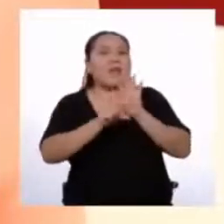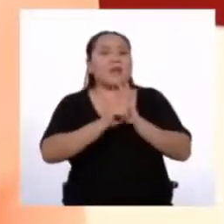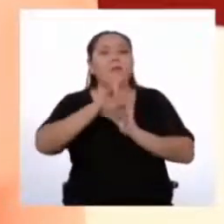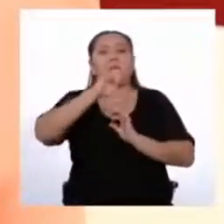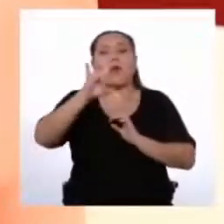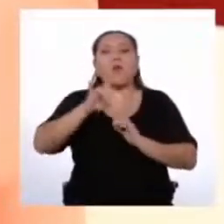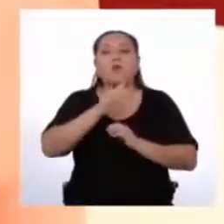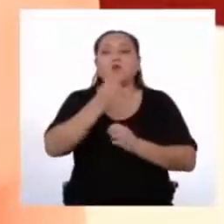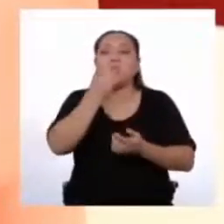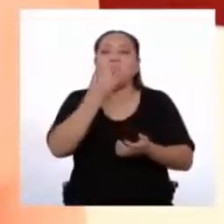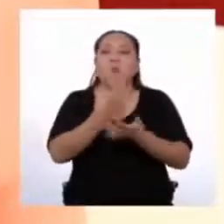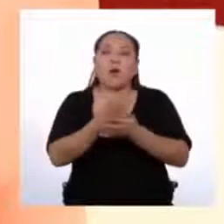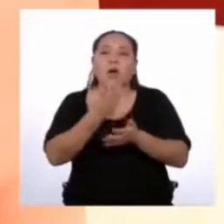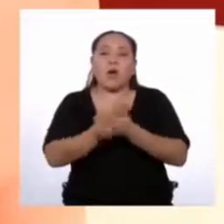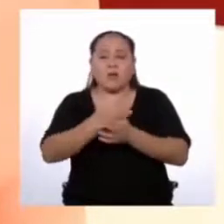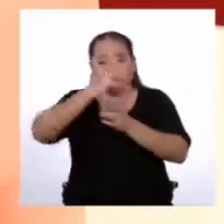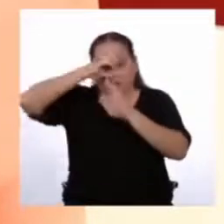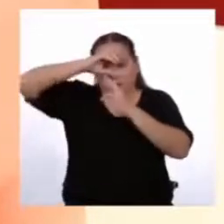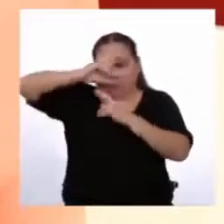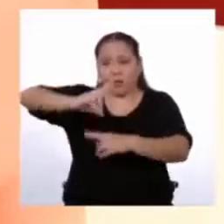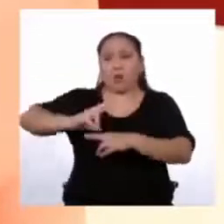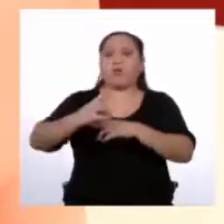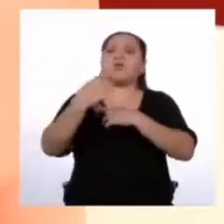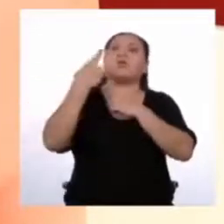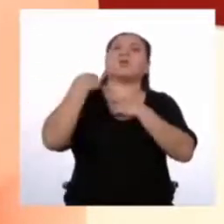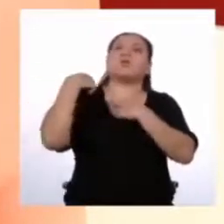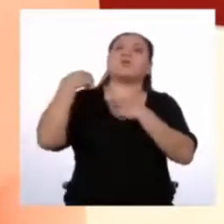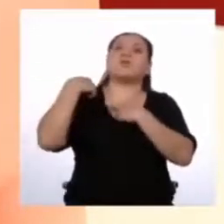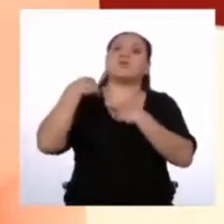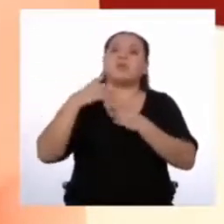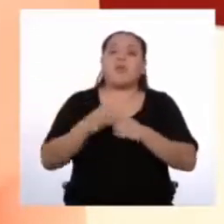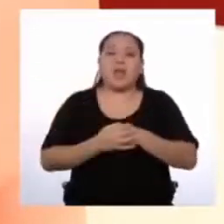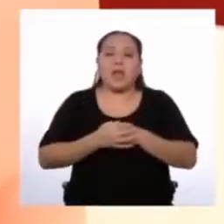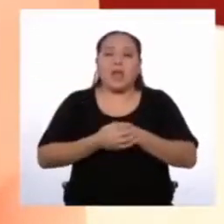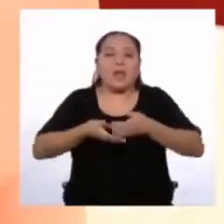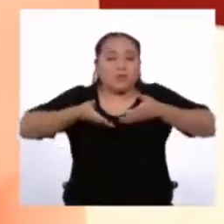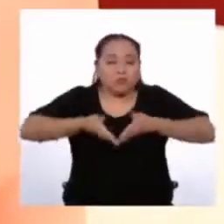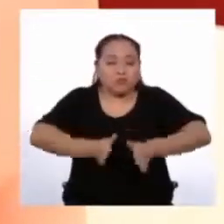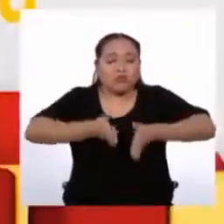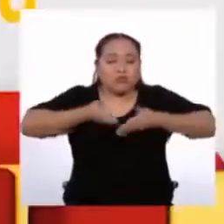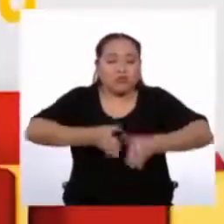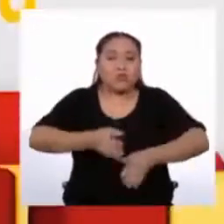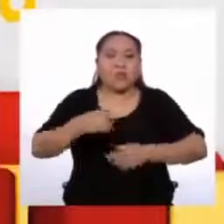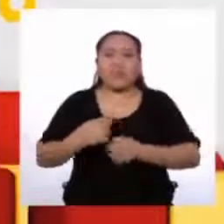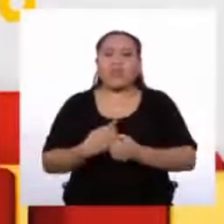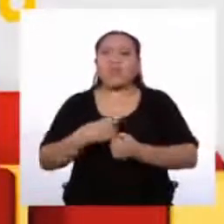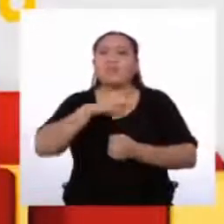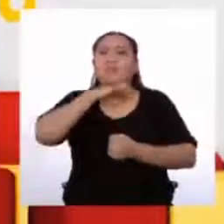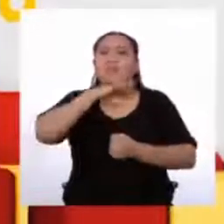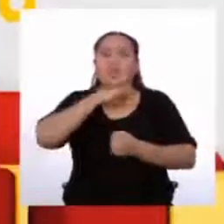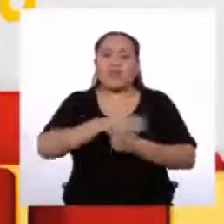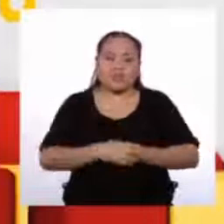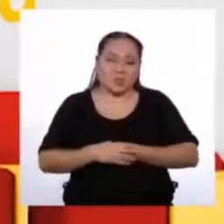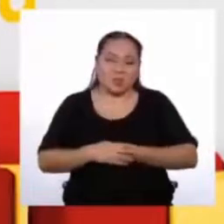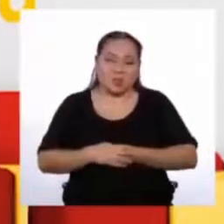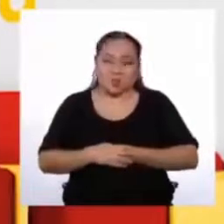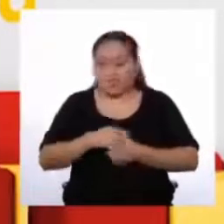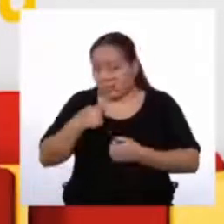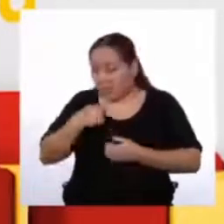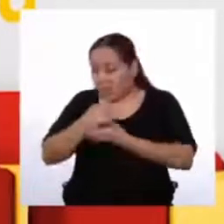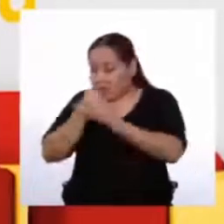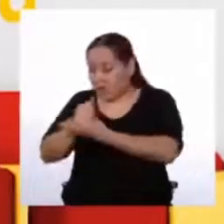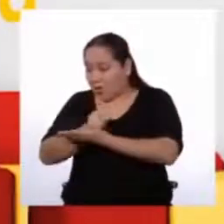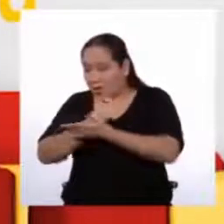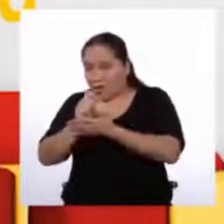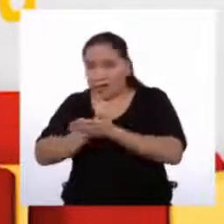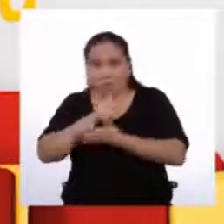Adecuado Respetuoso Y responsable En la producción De tocino Pues te ayudo A escribirla